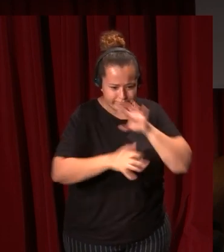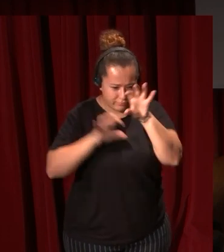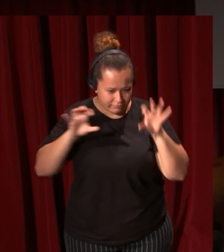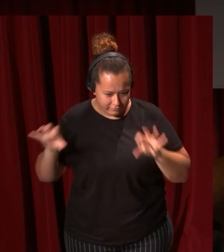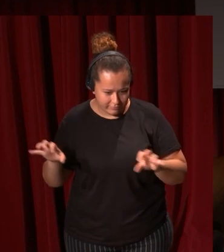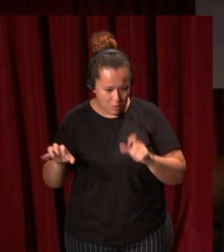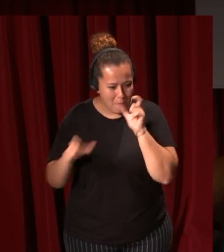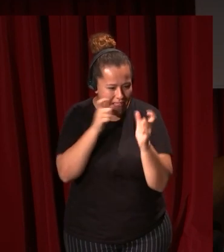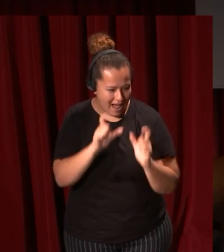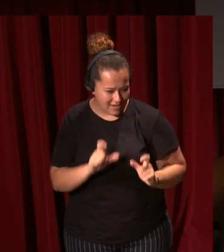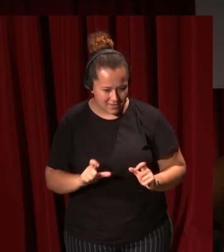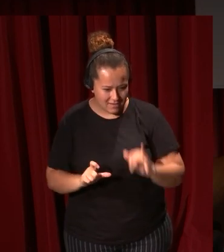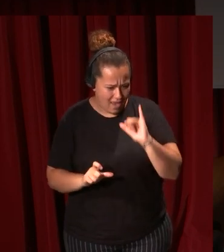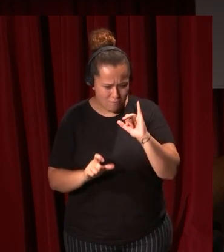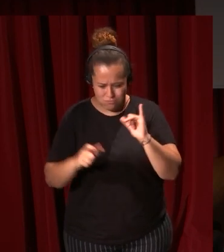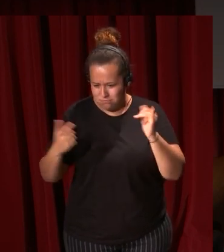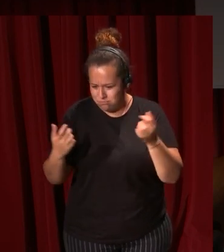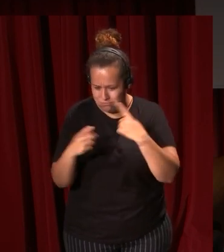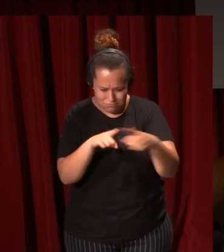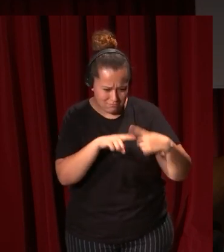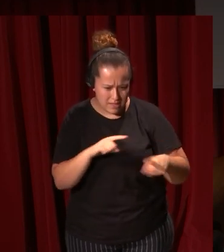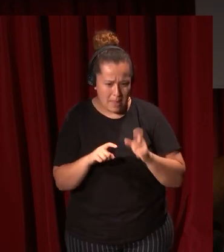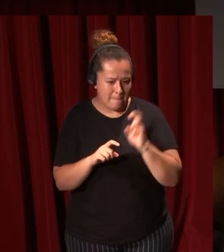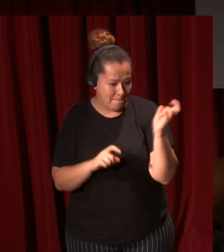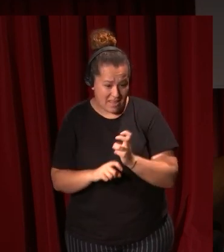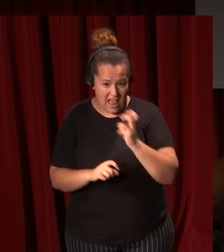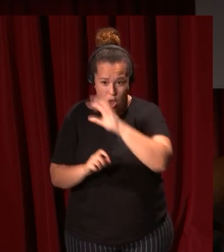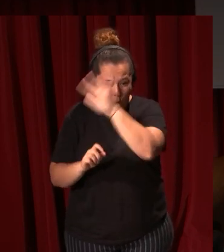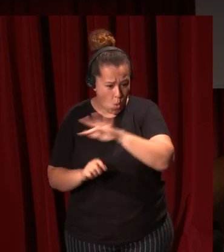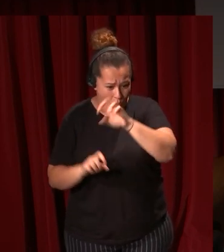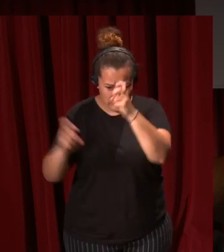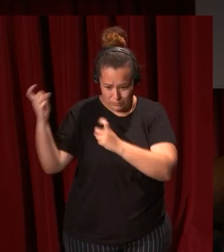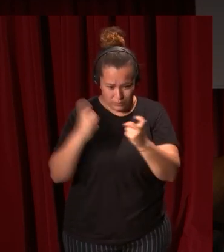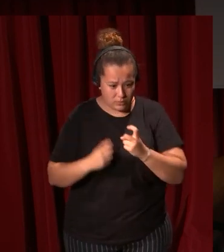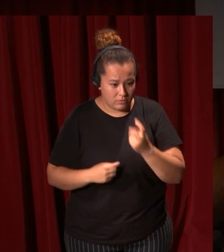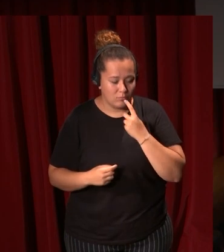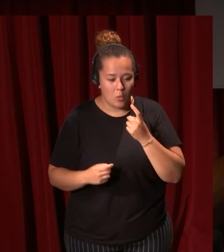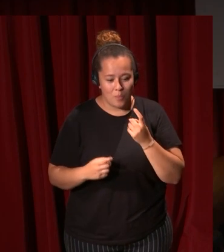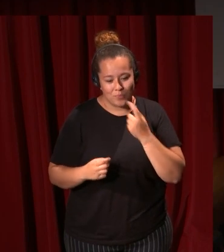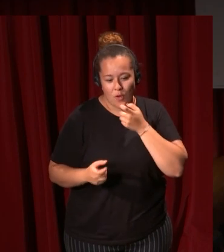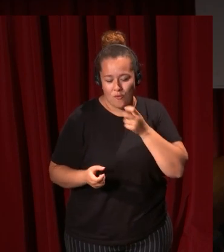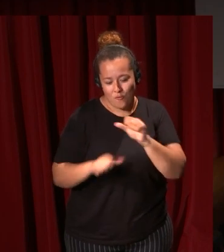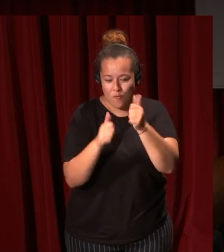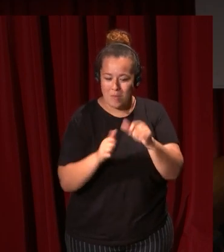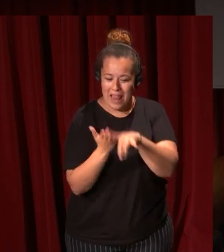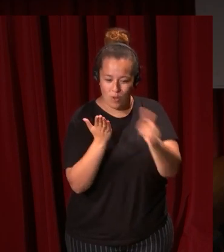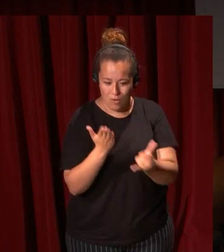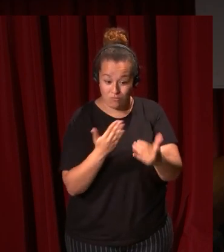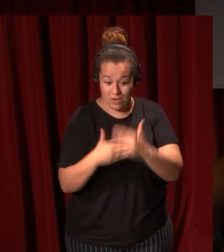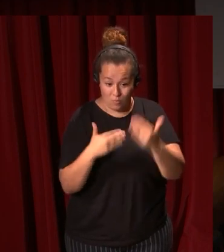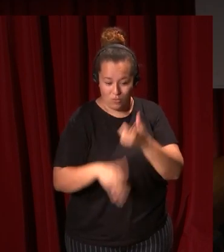un léxico a partir de palabras que vienen de muchos lugares que son expresión de una moda que también se está tejiendo a partir de